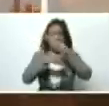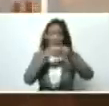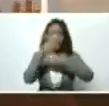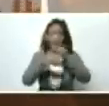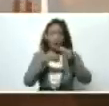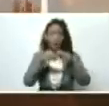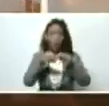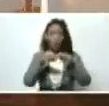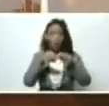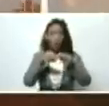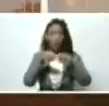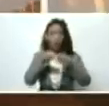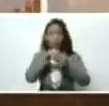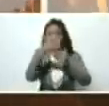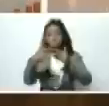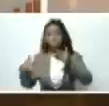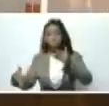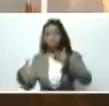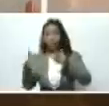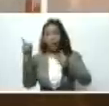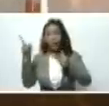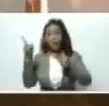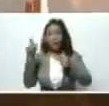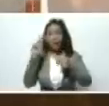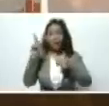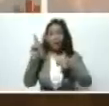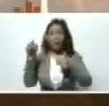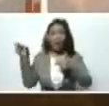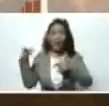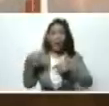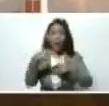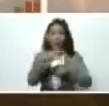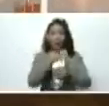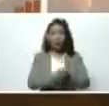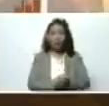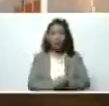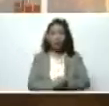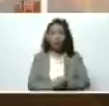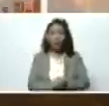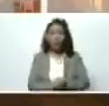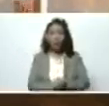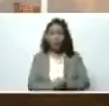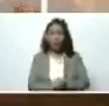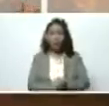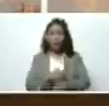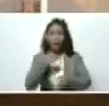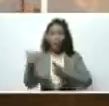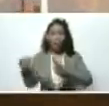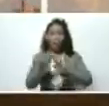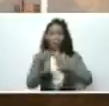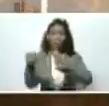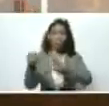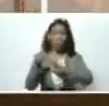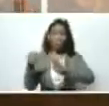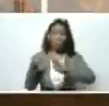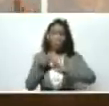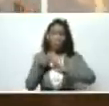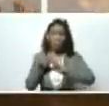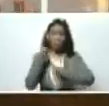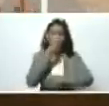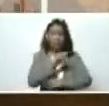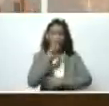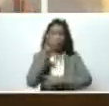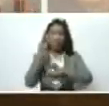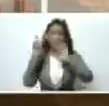que se desbordaran el río de Puerto Maya y el río de Puerto Cruz, causando afectaciones a unas 127